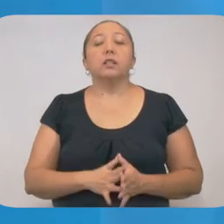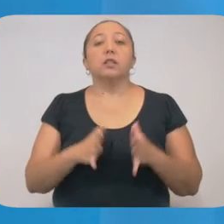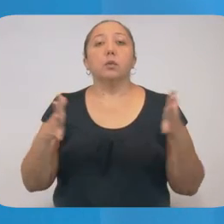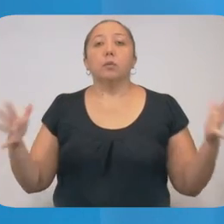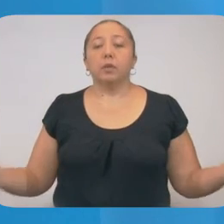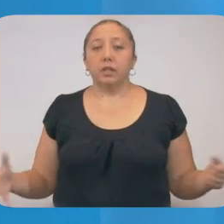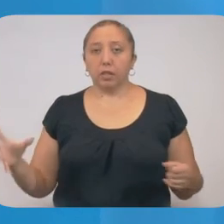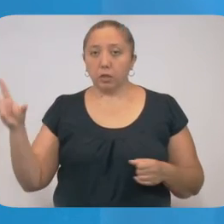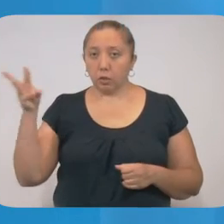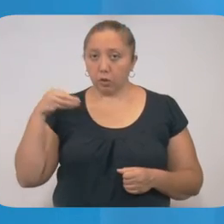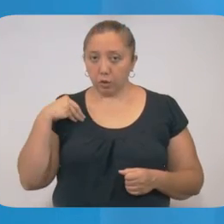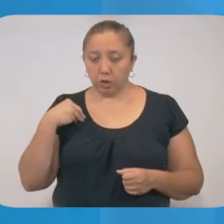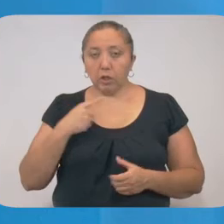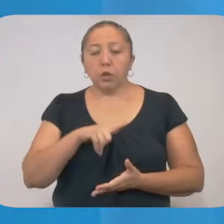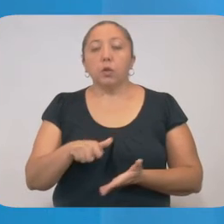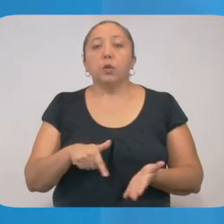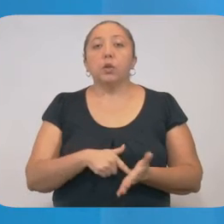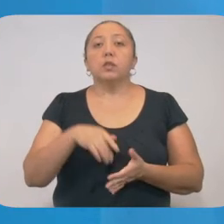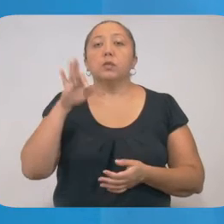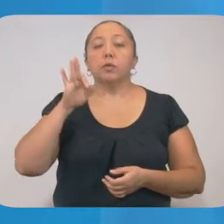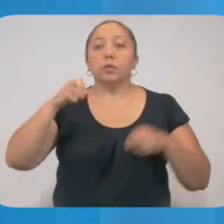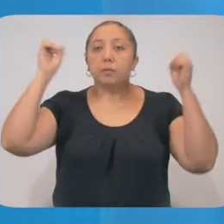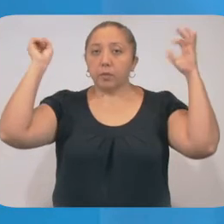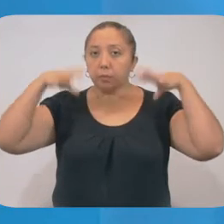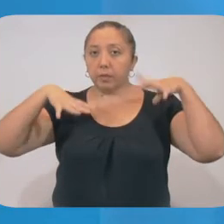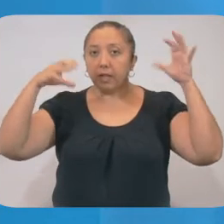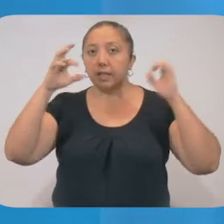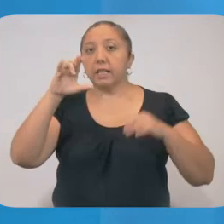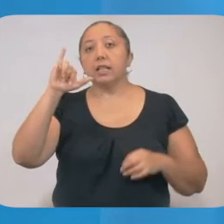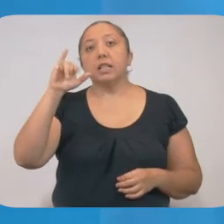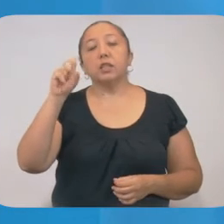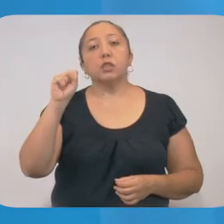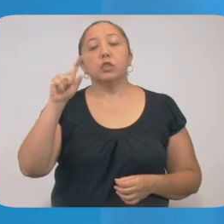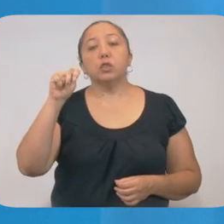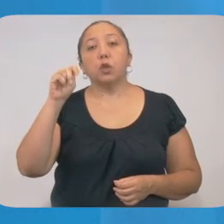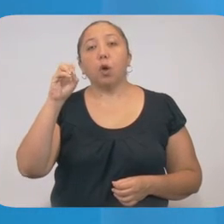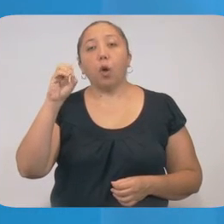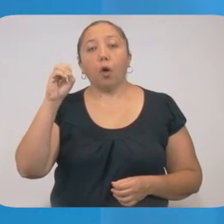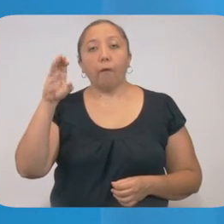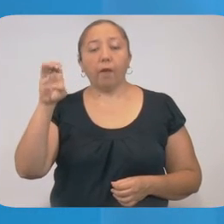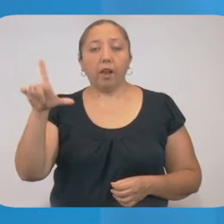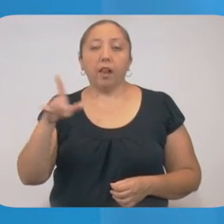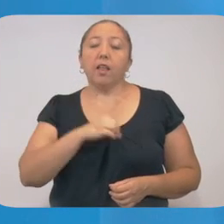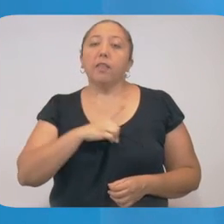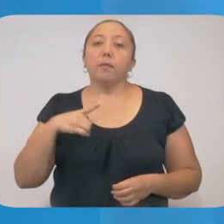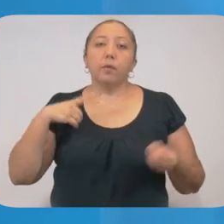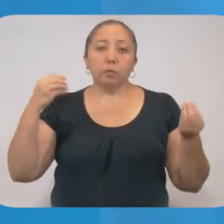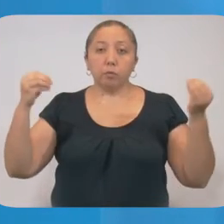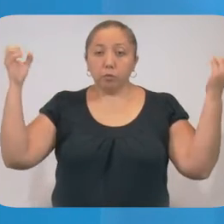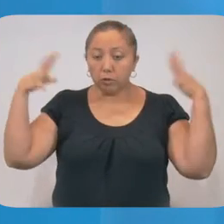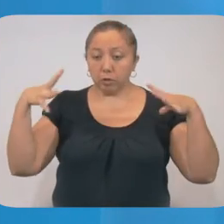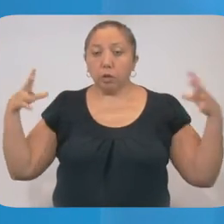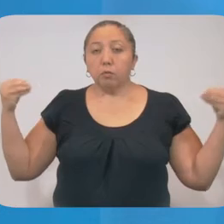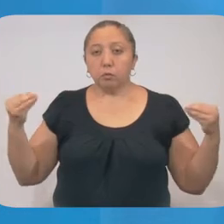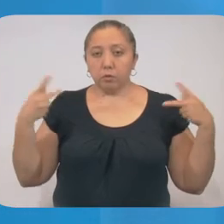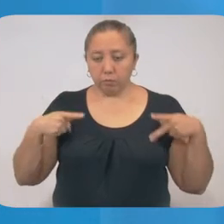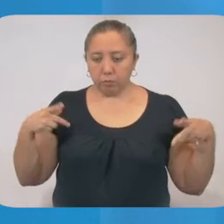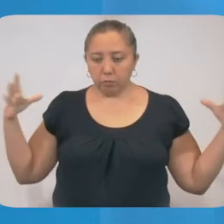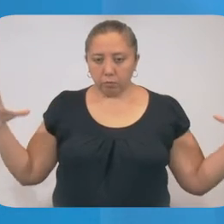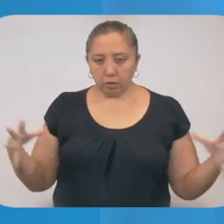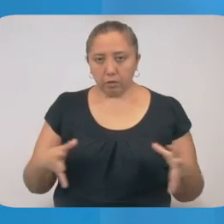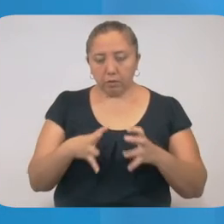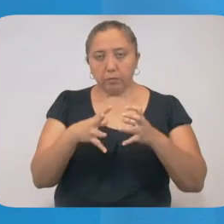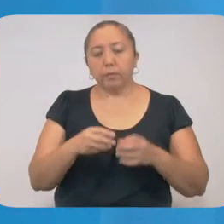incremento de contagios en zonas afectadas por la tormenta tropical Cristóbal, debido a la intensa movilidad que provocó esa